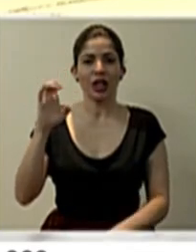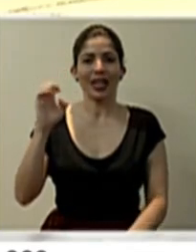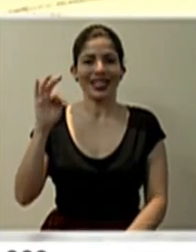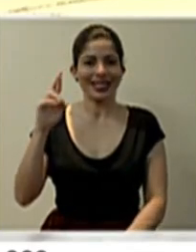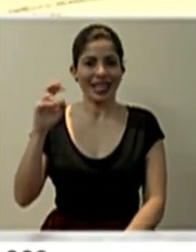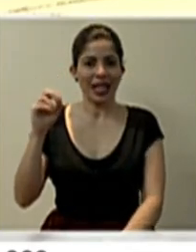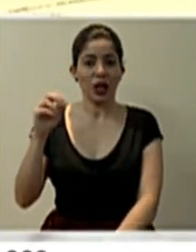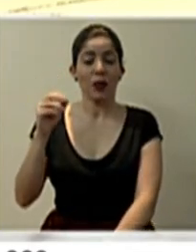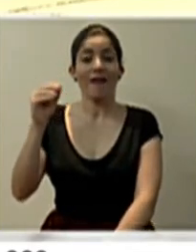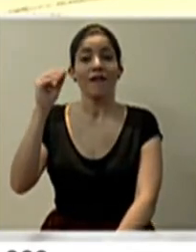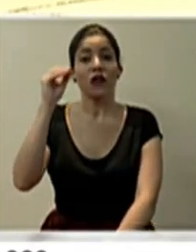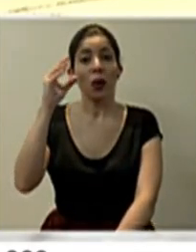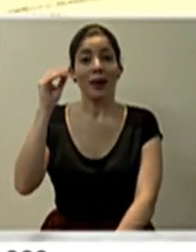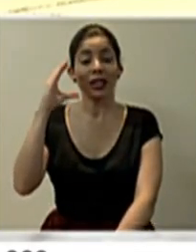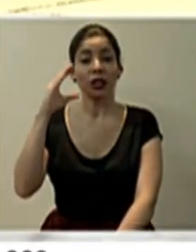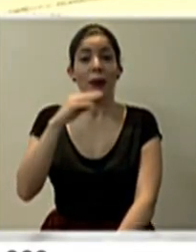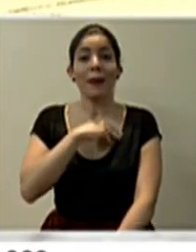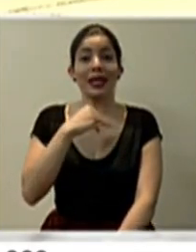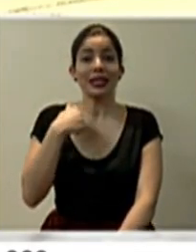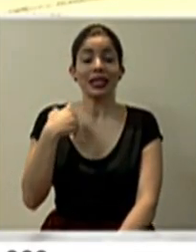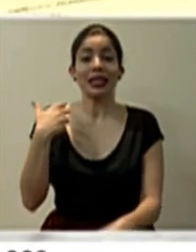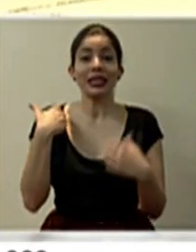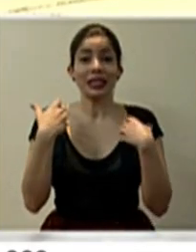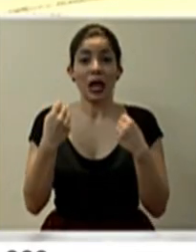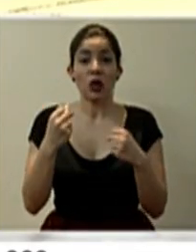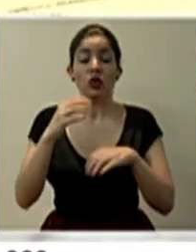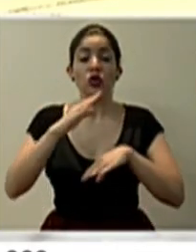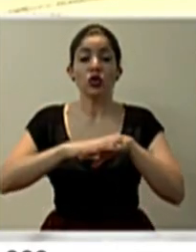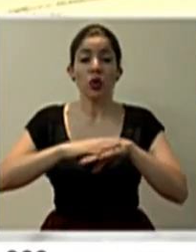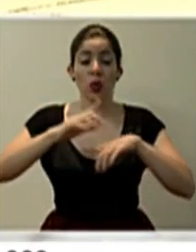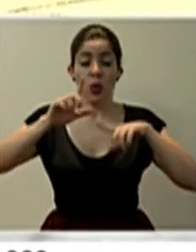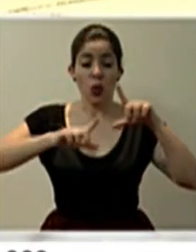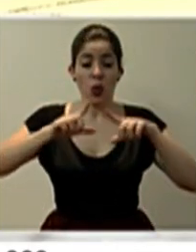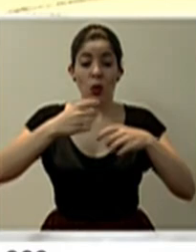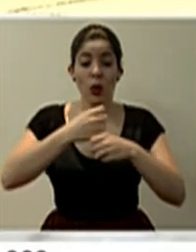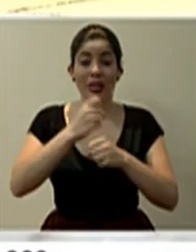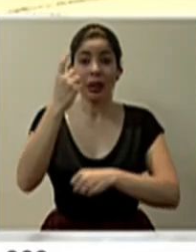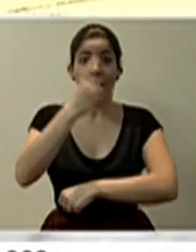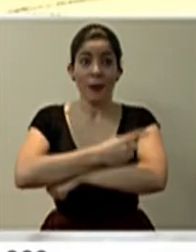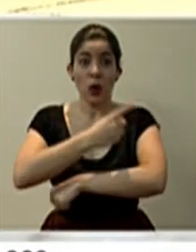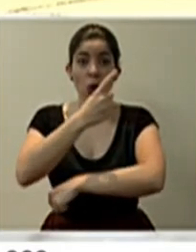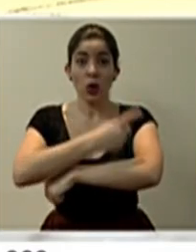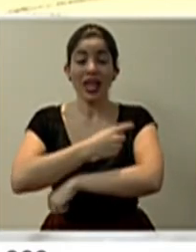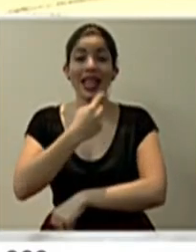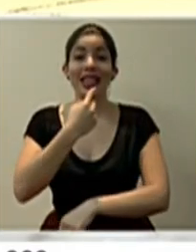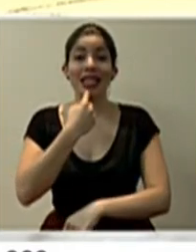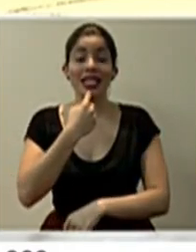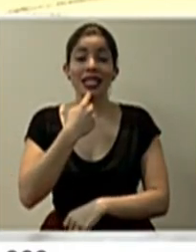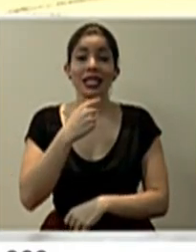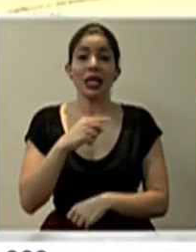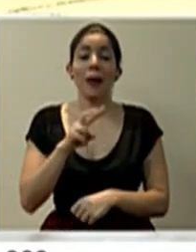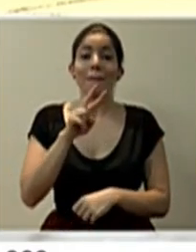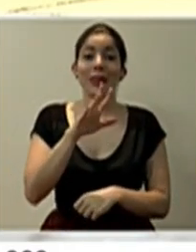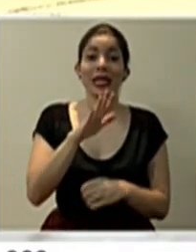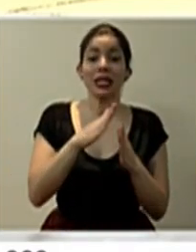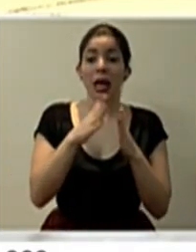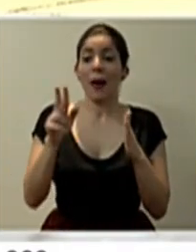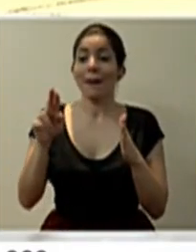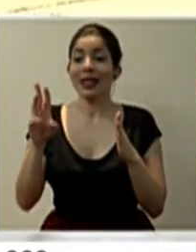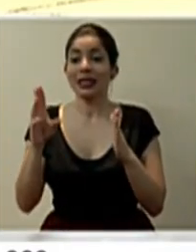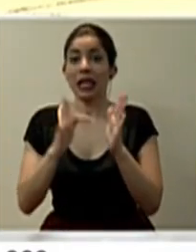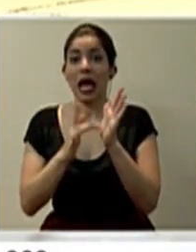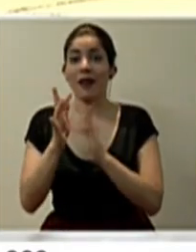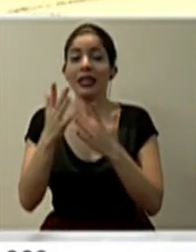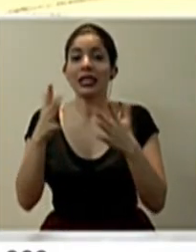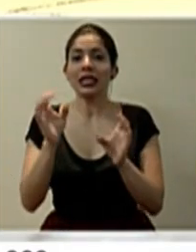De acuerdo con la información del Ministerio de Salud, respecto a las muestras que se procesan cada día, tenemos que del 25 al 26 de abril se hicieron